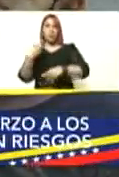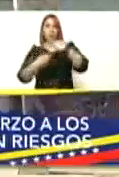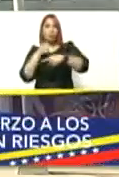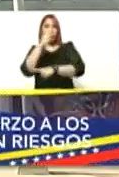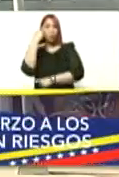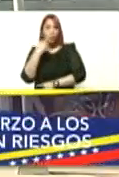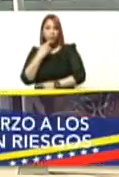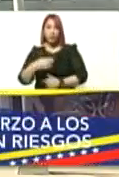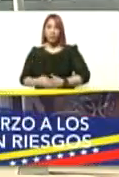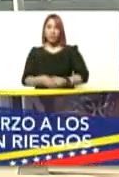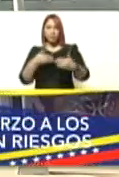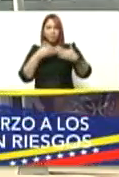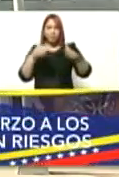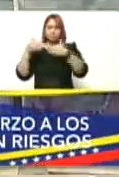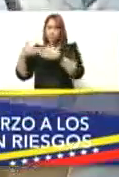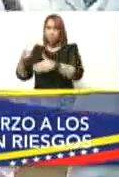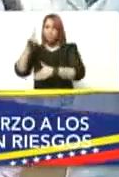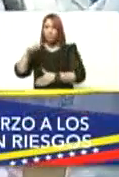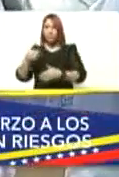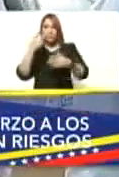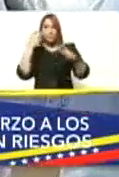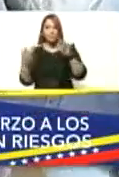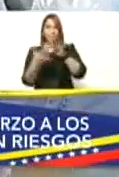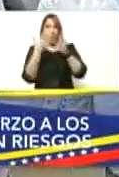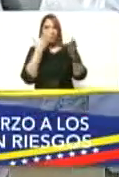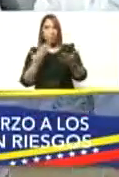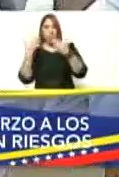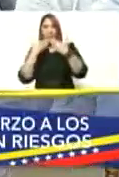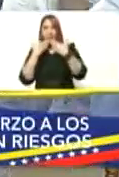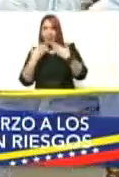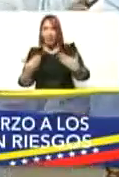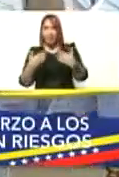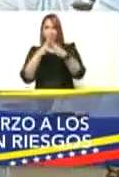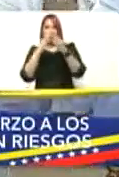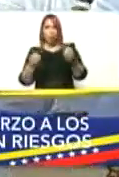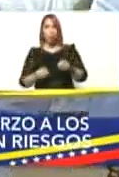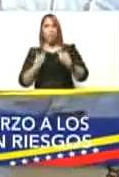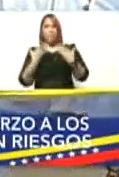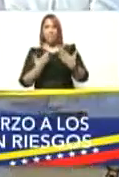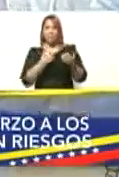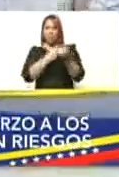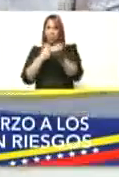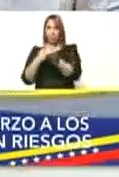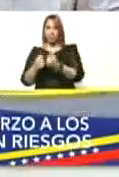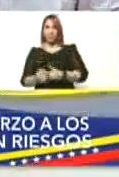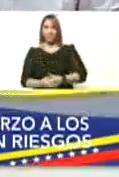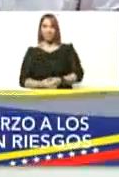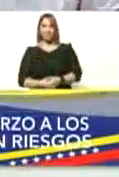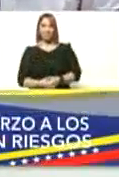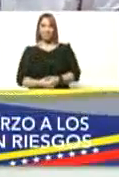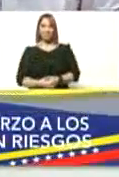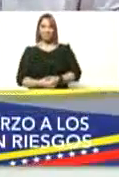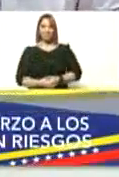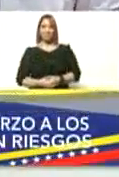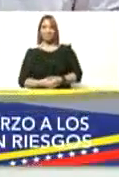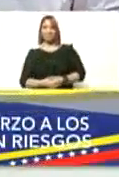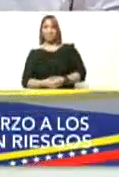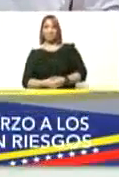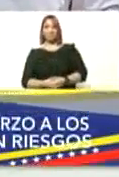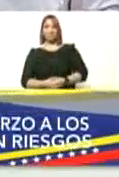bolivariana ha garantizado adelante presidente muchas gracias por todo su apoyo muchas gracias por todo su apoyo